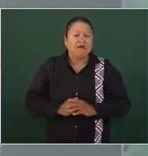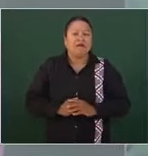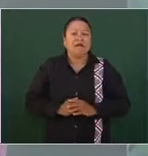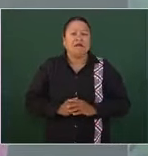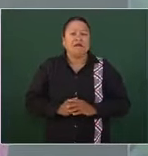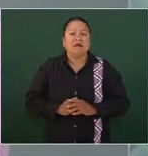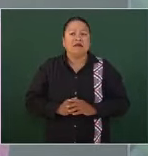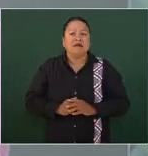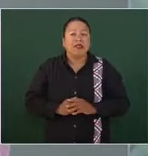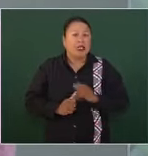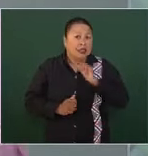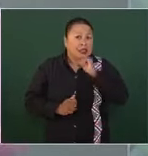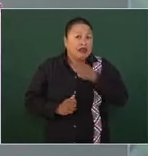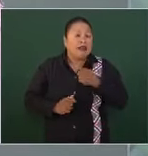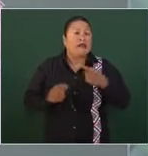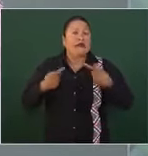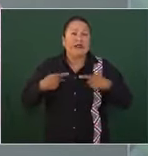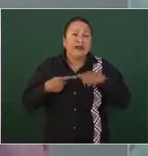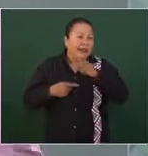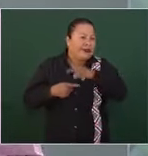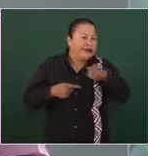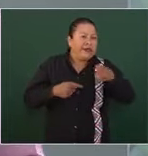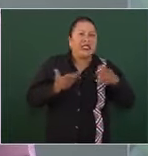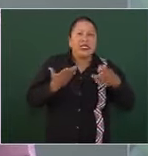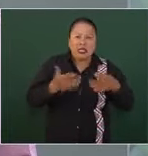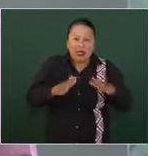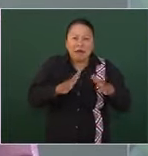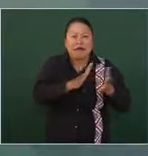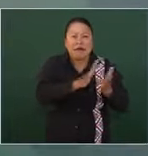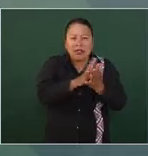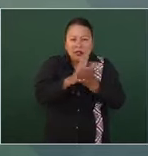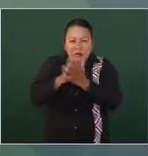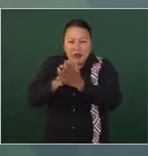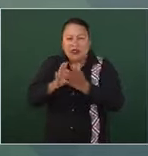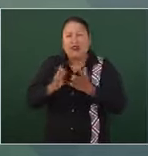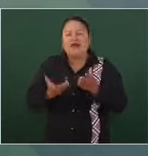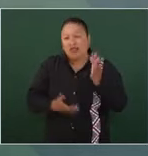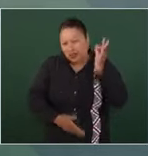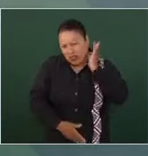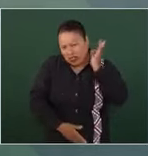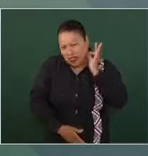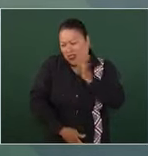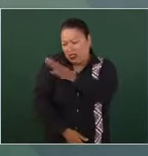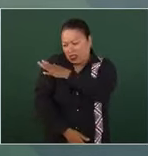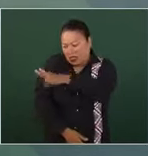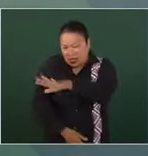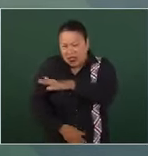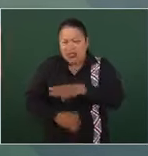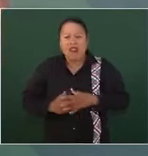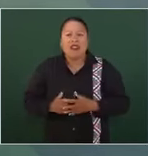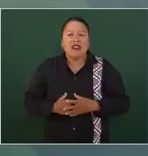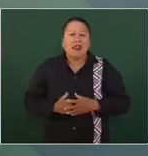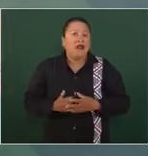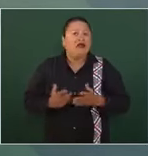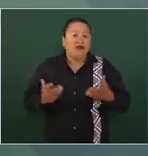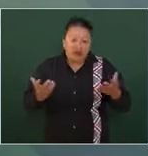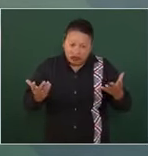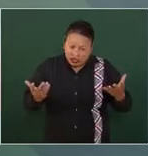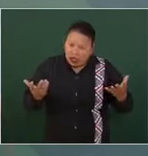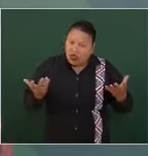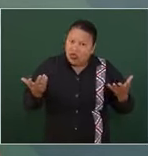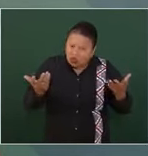a quienes participaron de la Fiscalía General de la República. Estamos trabajando